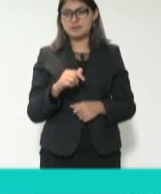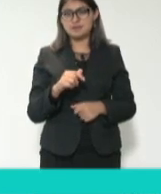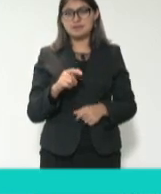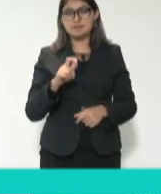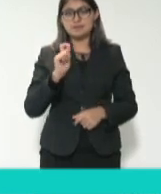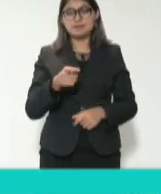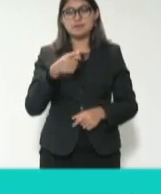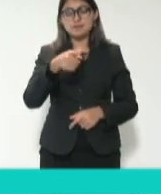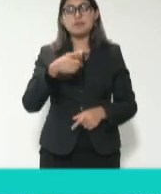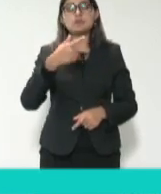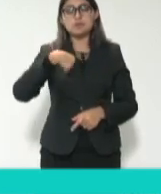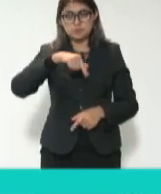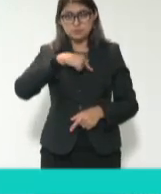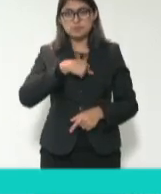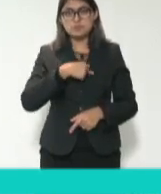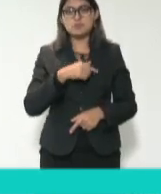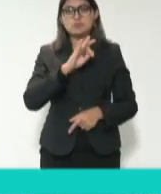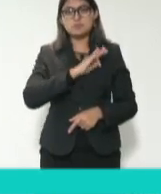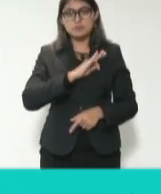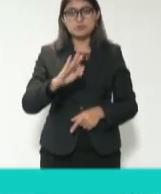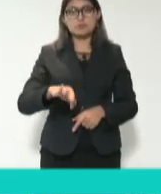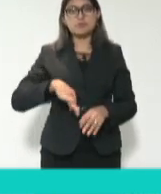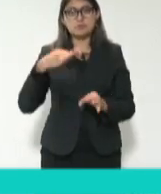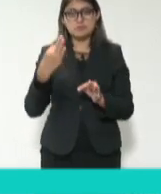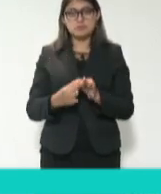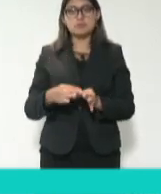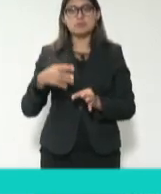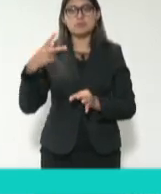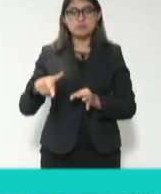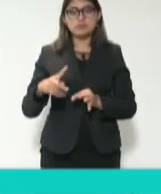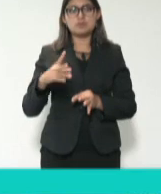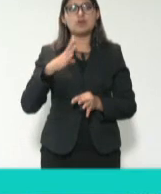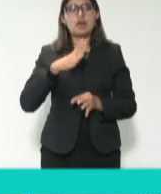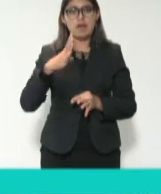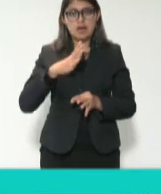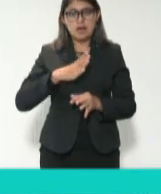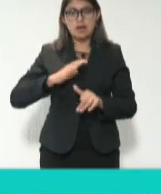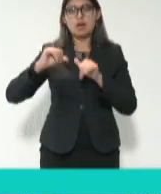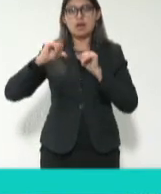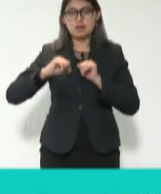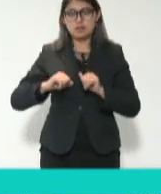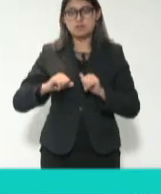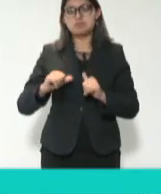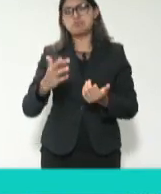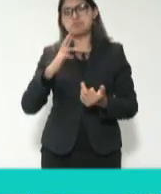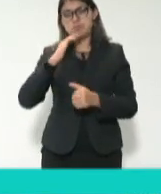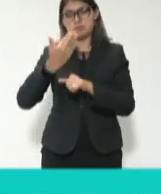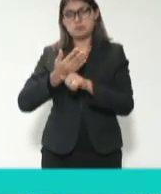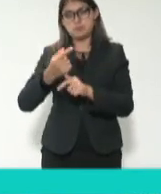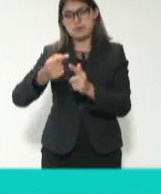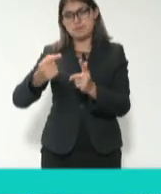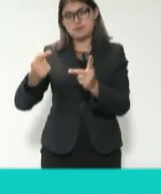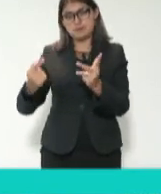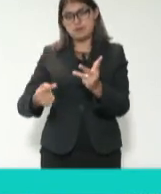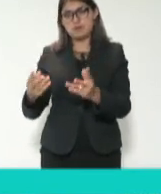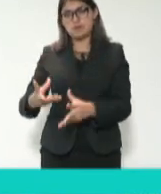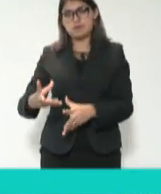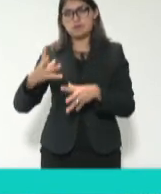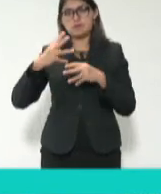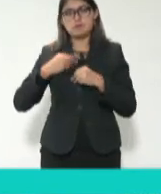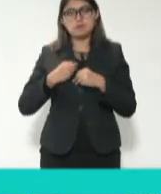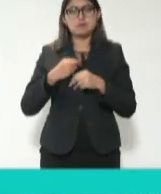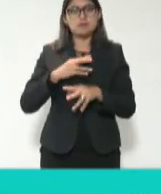cada uno de nosotros podamos cumplir con las funciones y atribuciones dentro de una transparencia